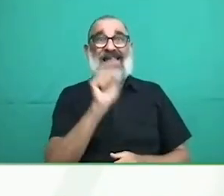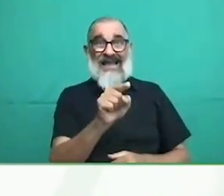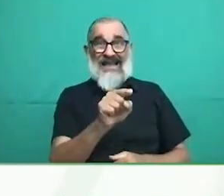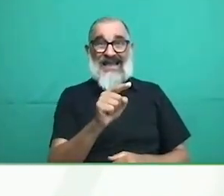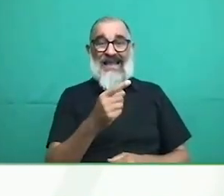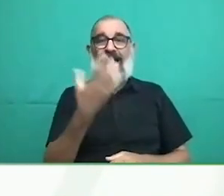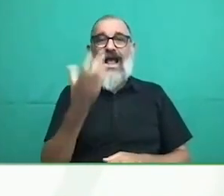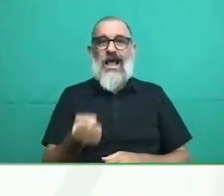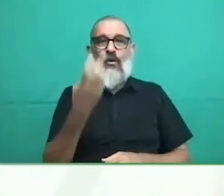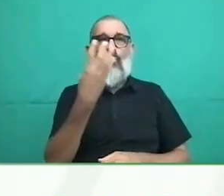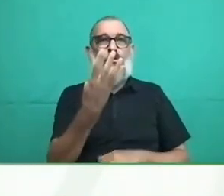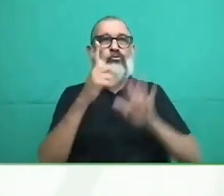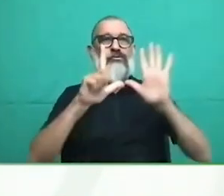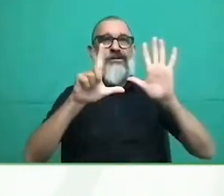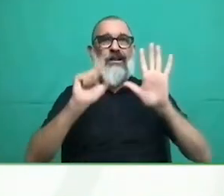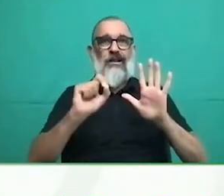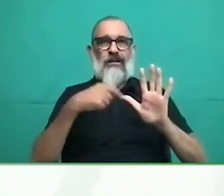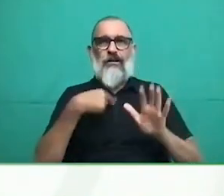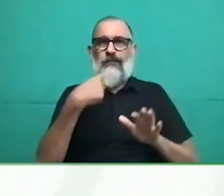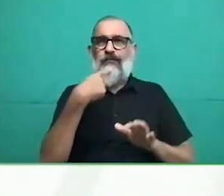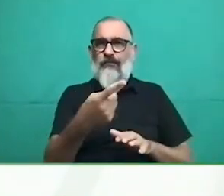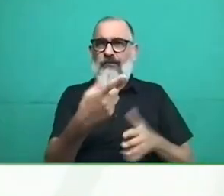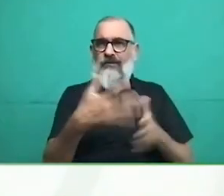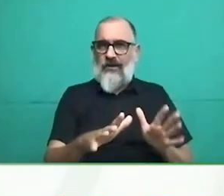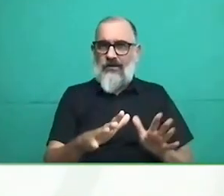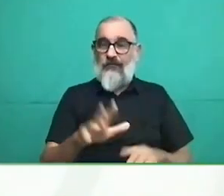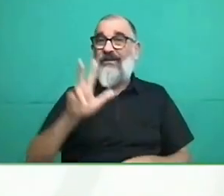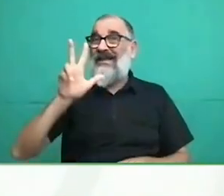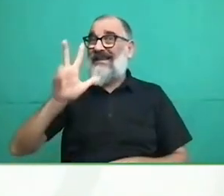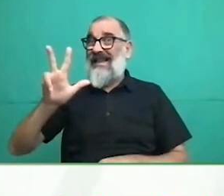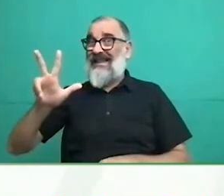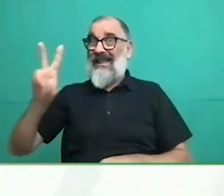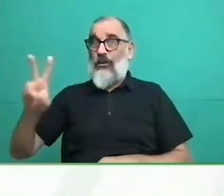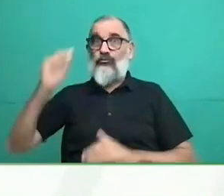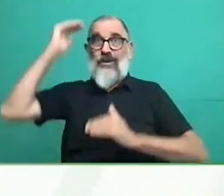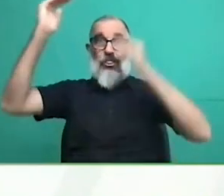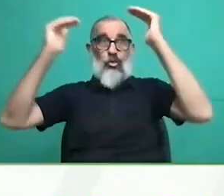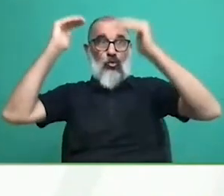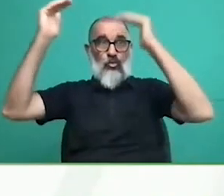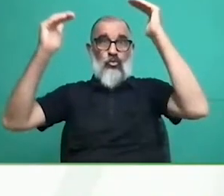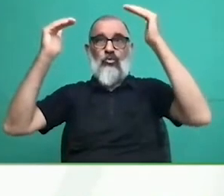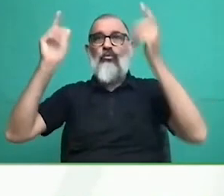brindarle y la restitución de derechos. Así que la siguiente, por favor.